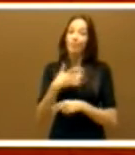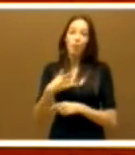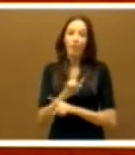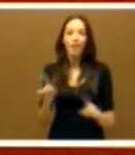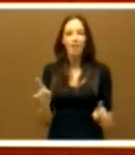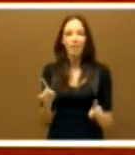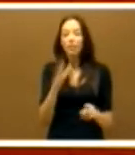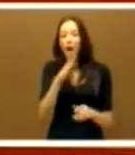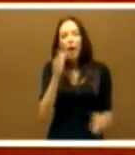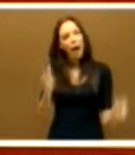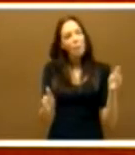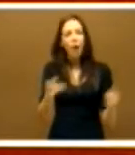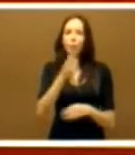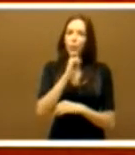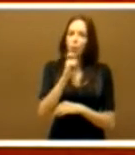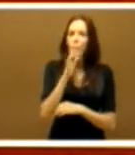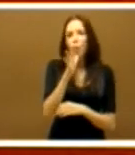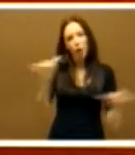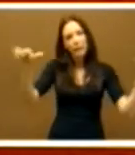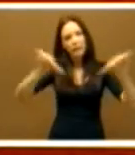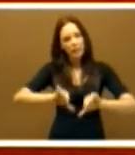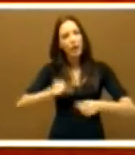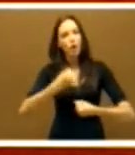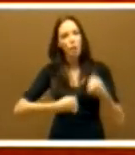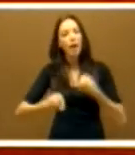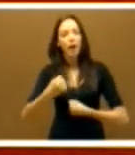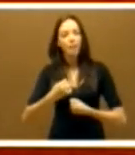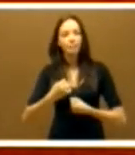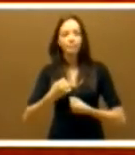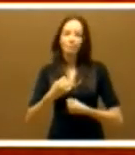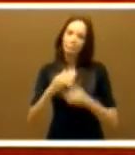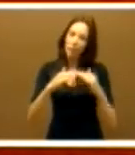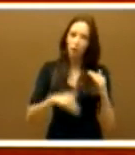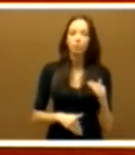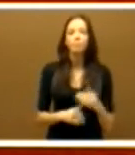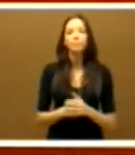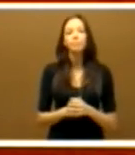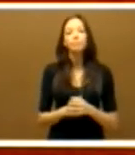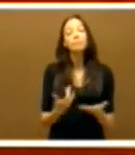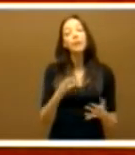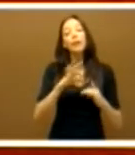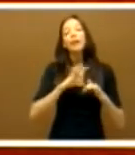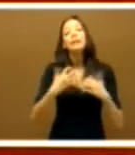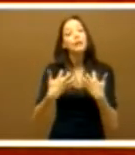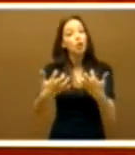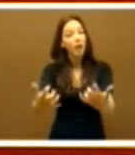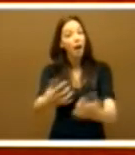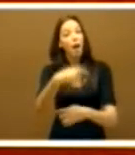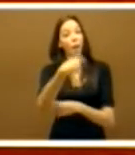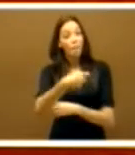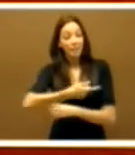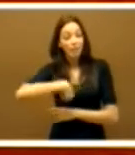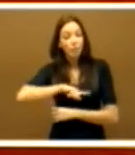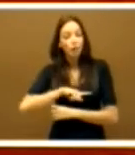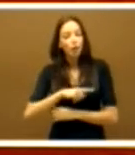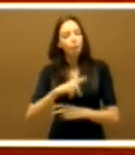que vivimos, en un momento como este de crisis económica. Señorías, nuestro presidente les ha pedido en este debate que utilicen